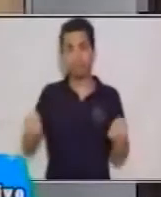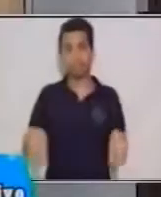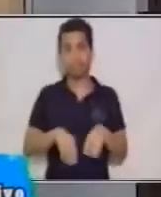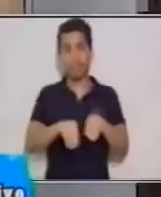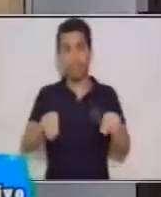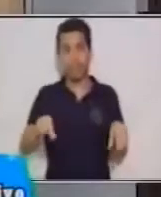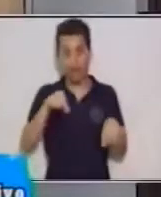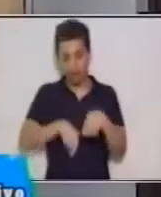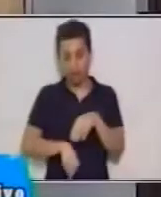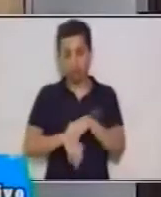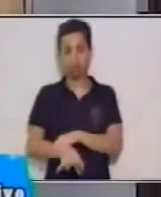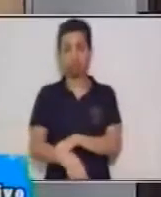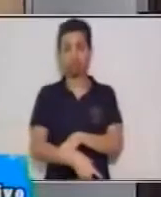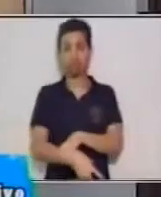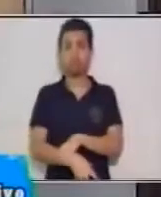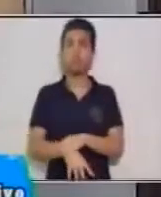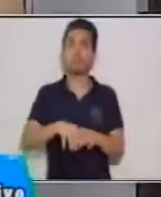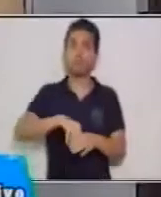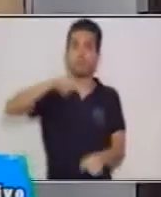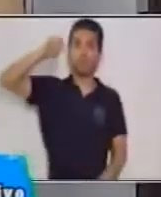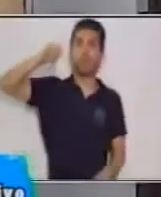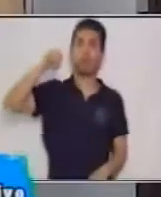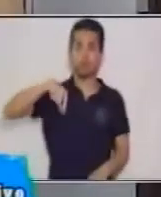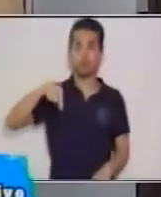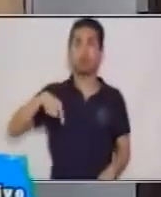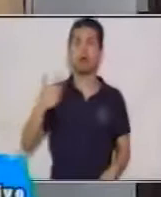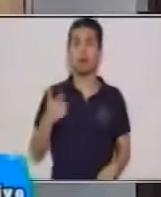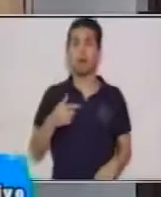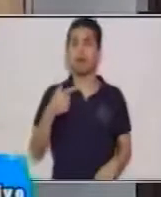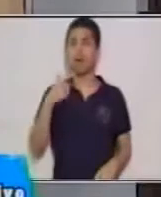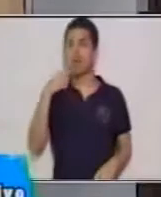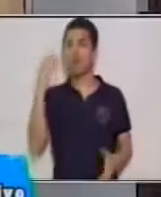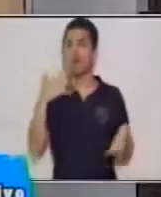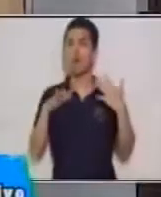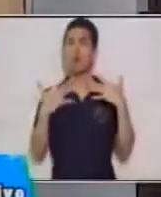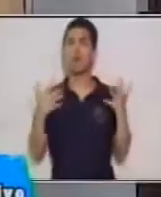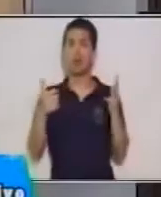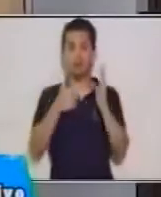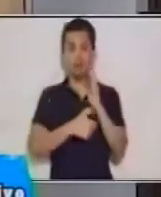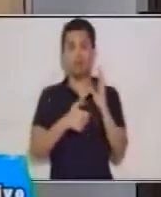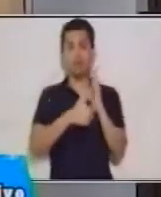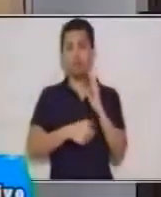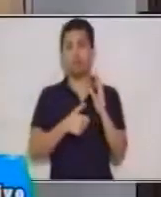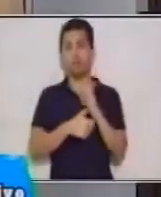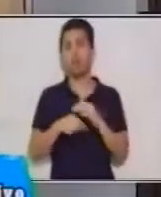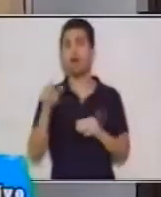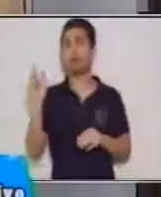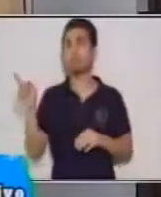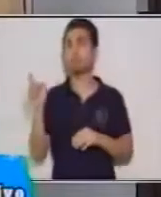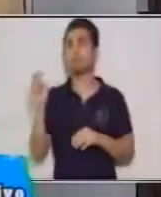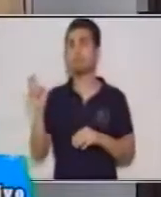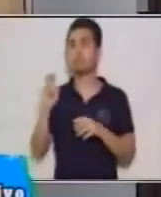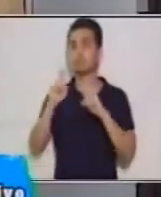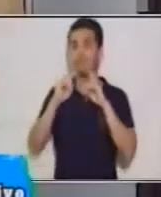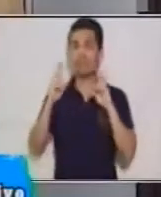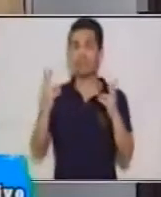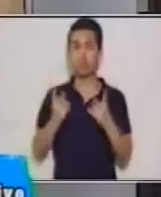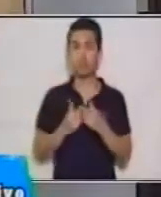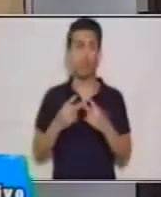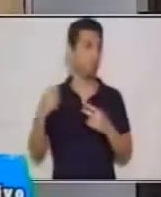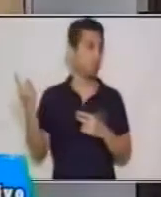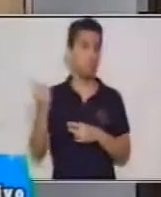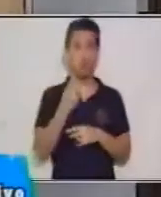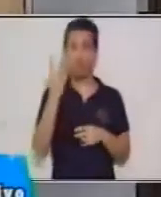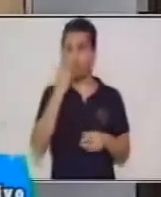y es una verdura, una verdura que está presente en todas las